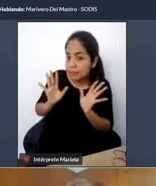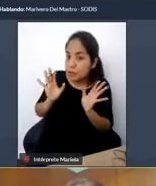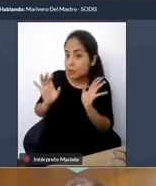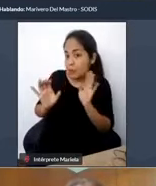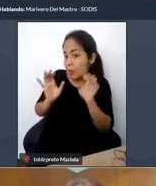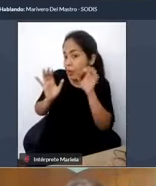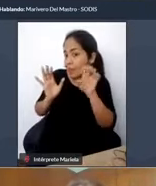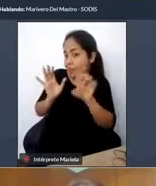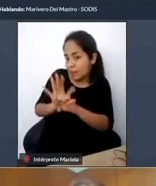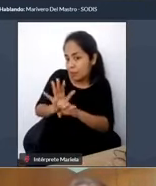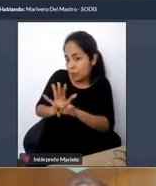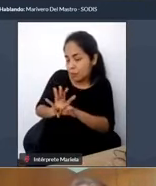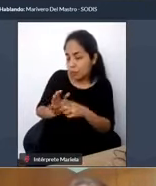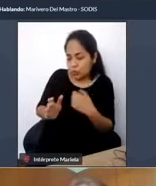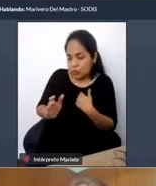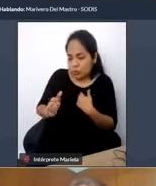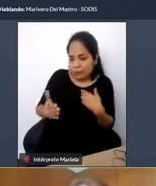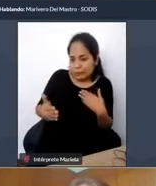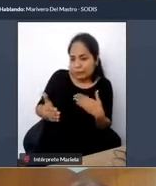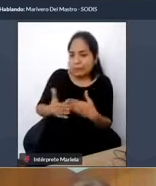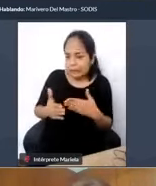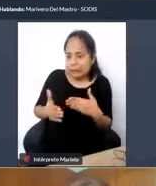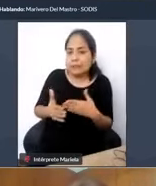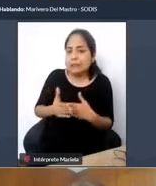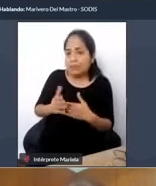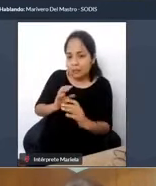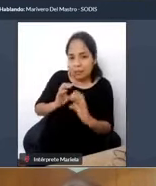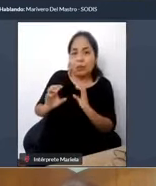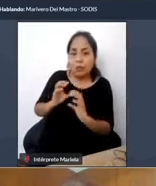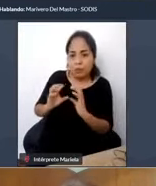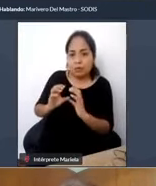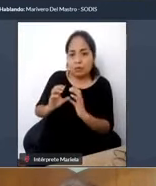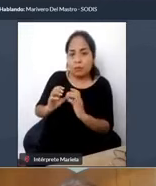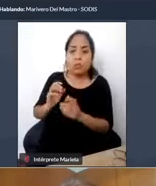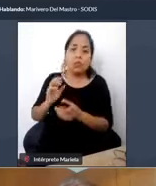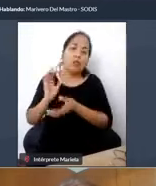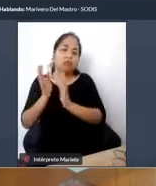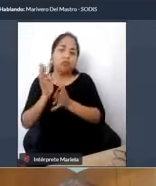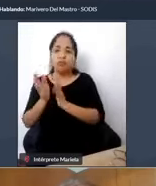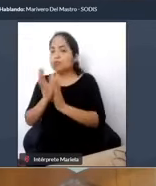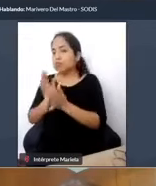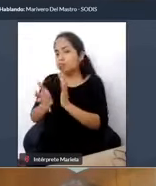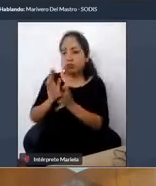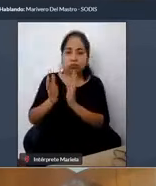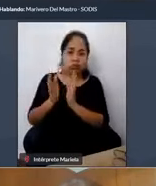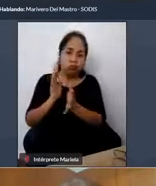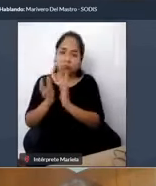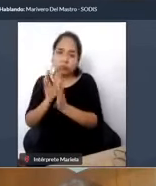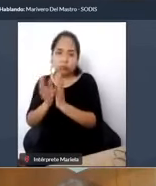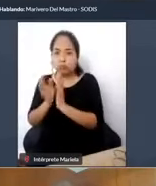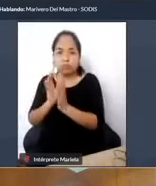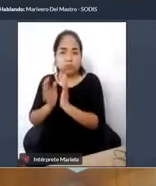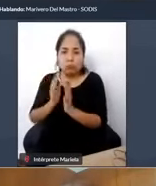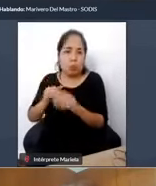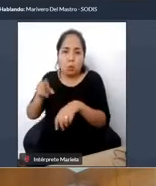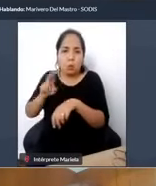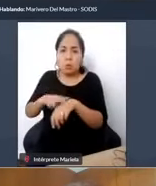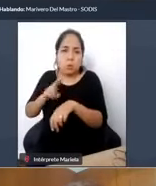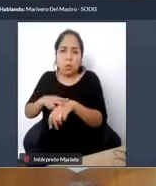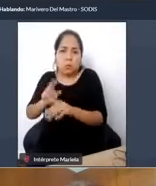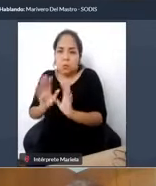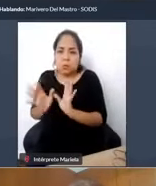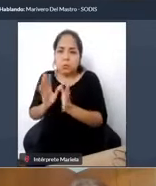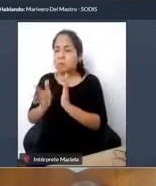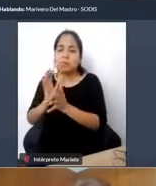estoy enfrentando una barrera y las personas que están ahí y que son usuarias de la lengua de señas, no